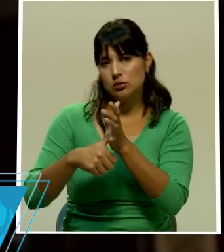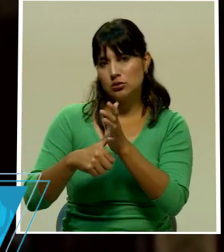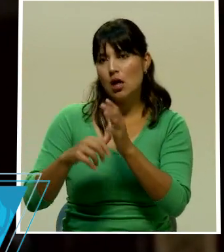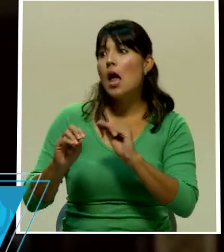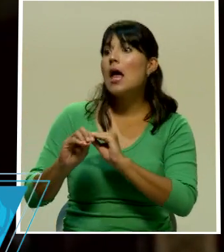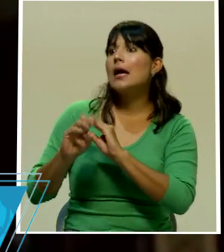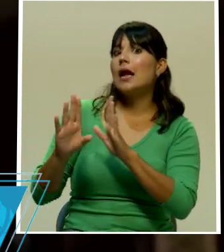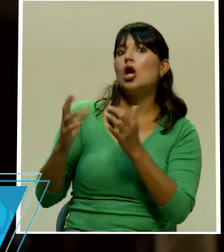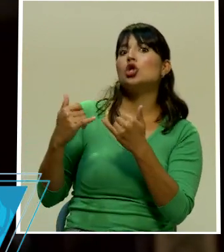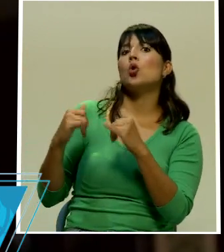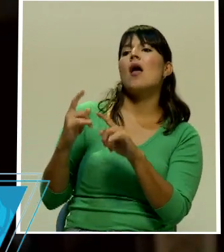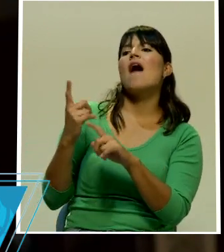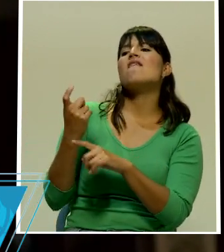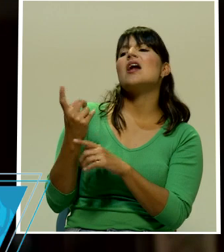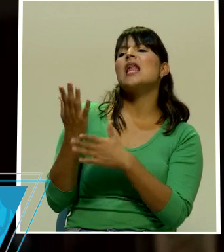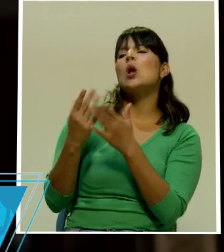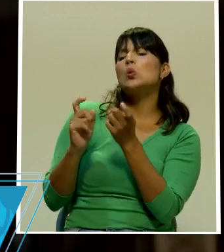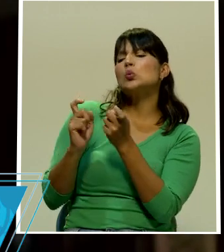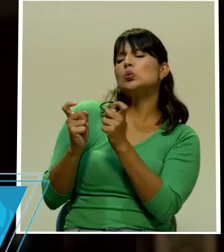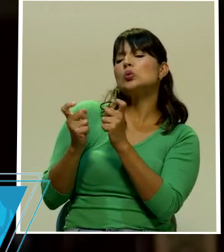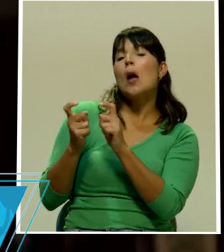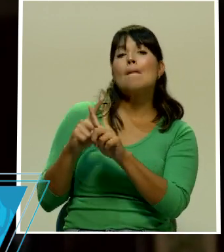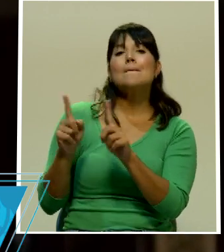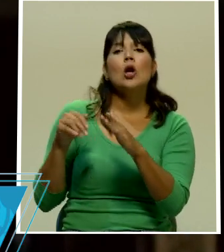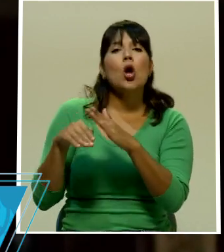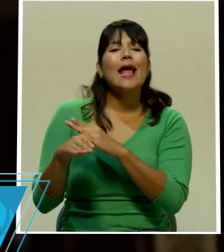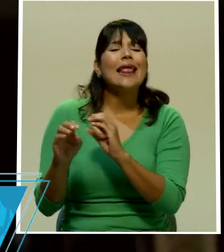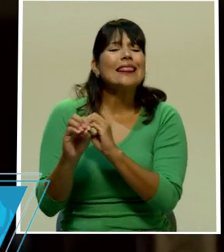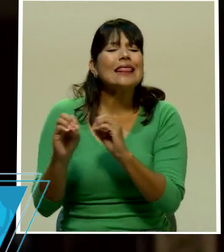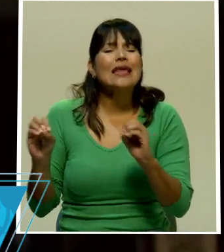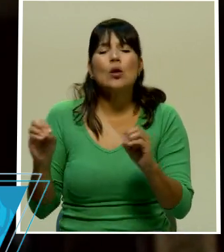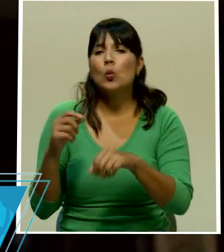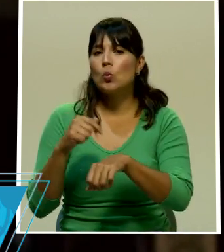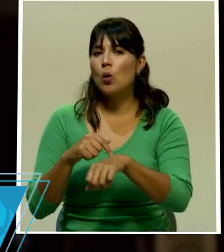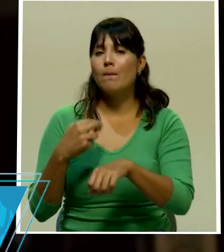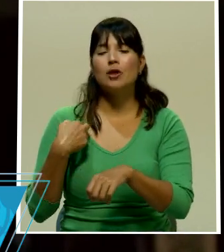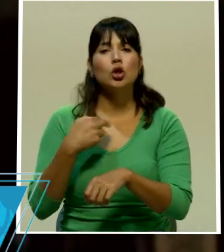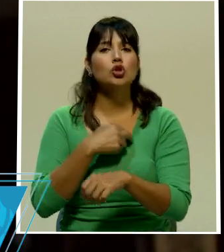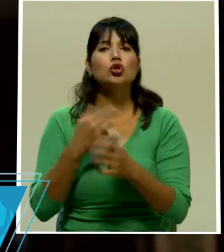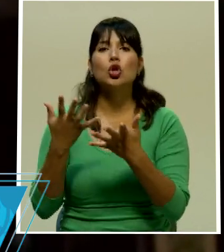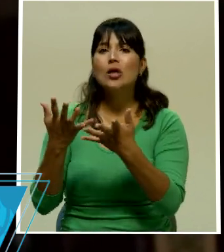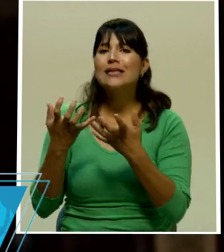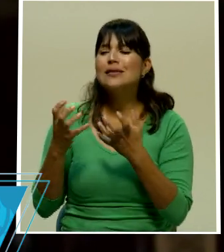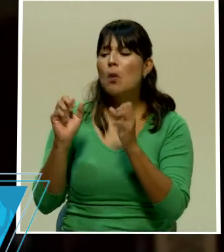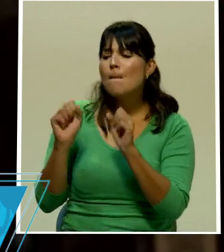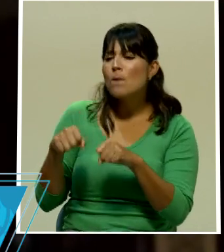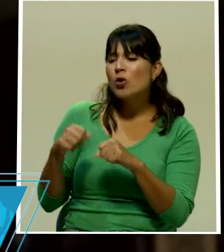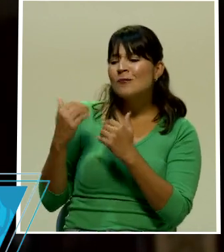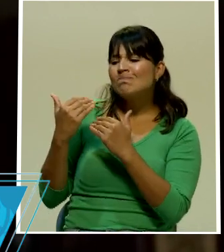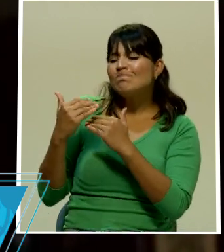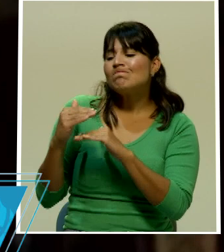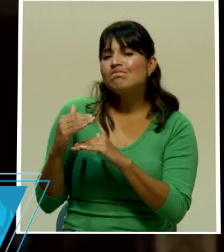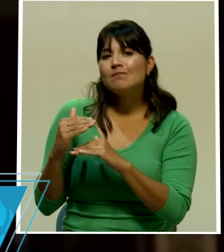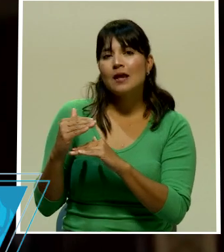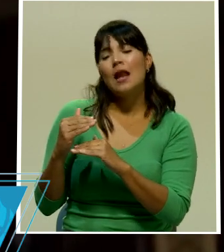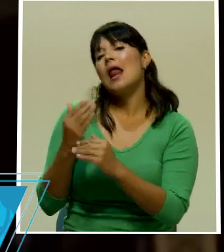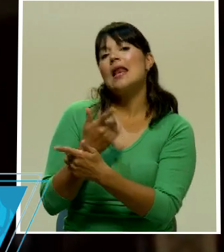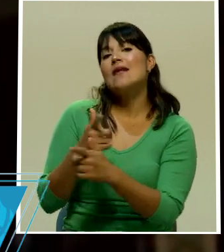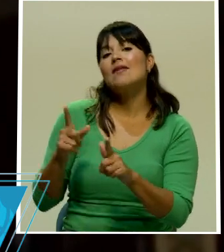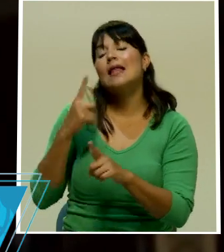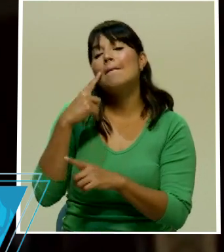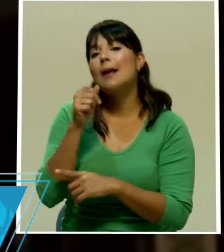detalles pero en ningún momento se ha pretendido disminuir las condiciones de la prensa detalle